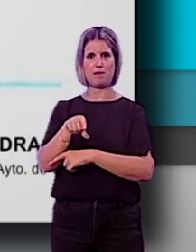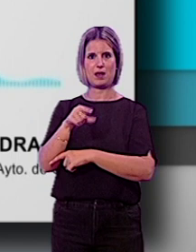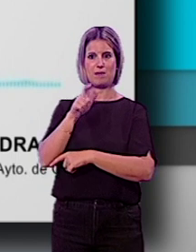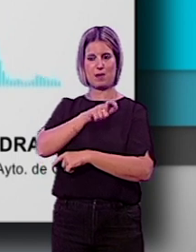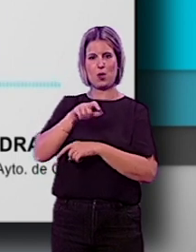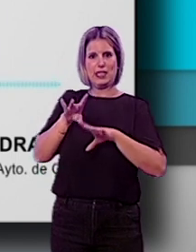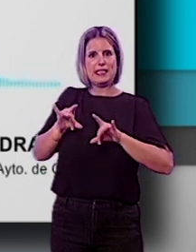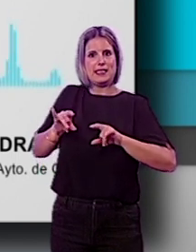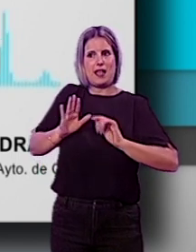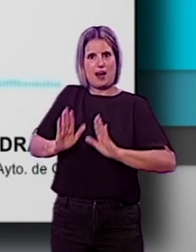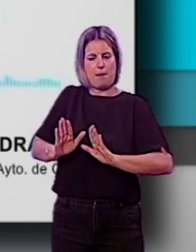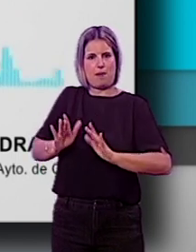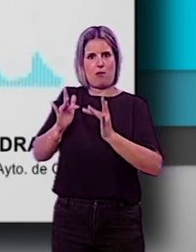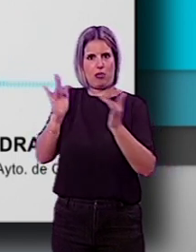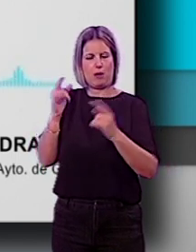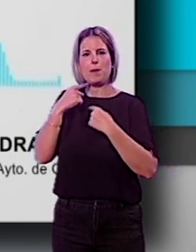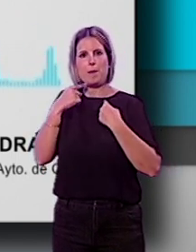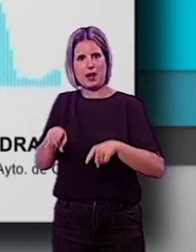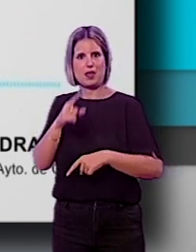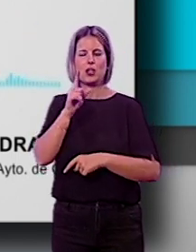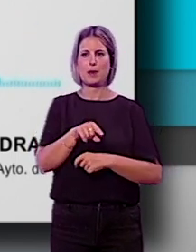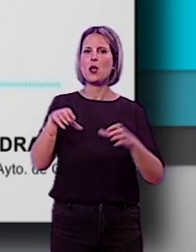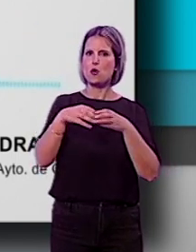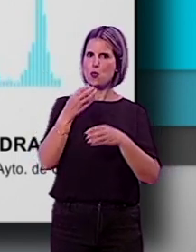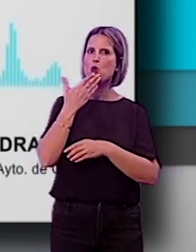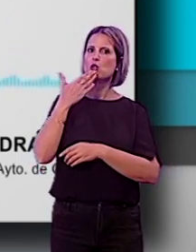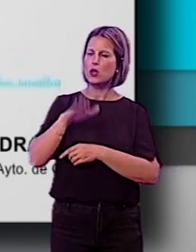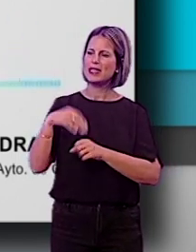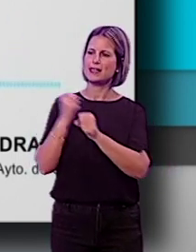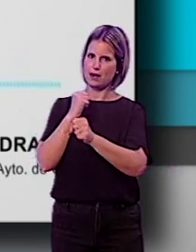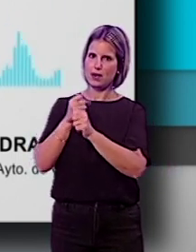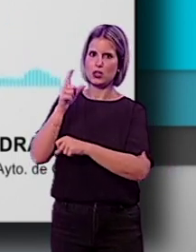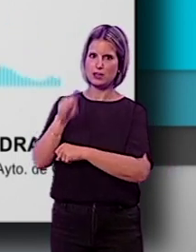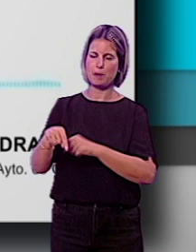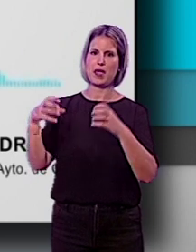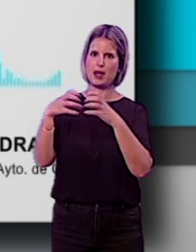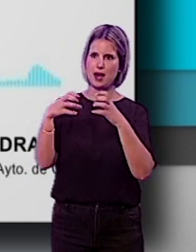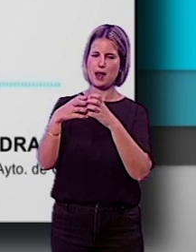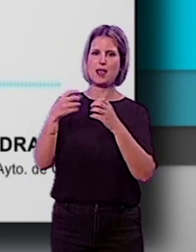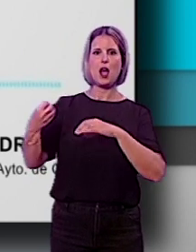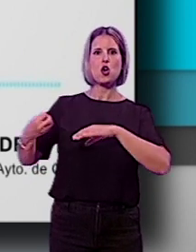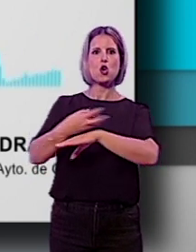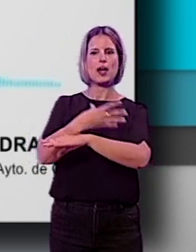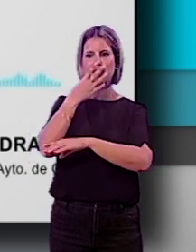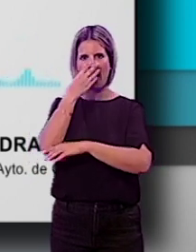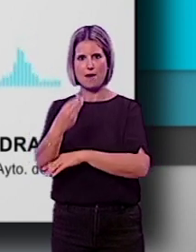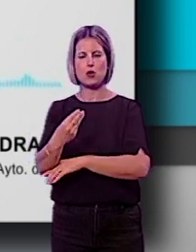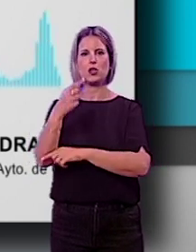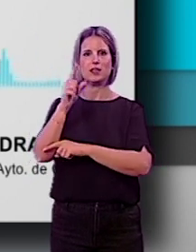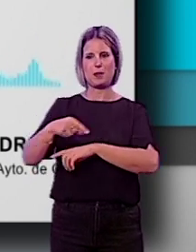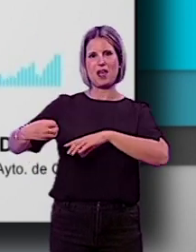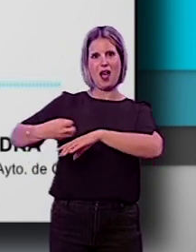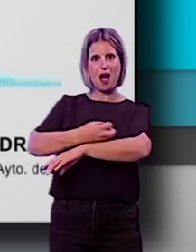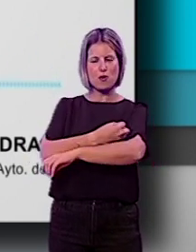la tierra, que el Partido Socialista también haga sus deberes en Granada con esas conexiones ferroviarias, con esas infraestructuras ferroviarias que